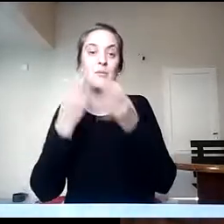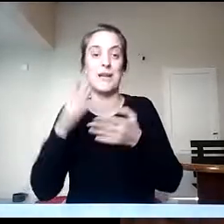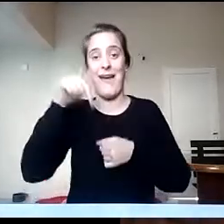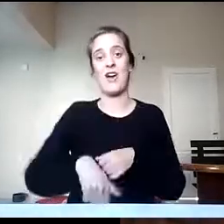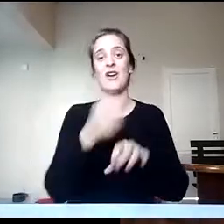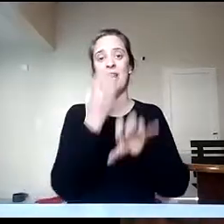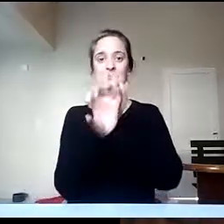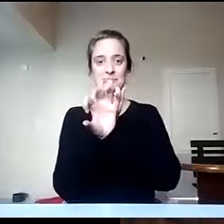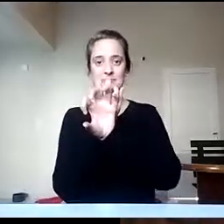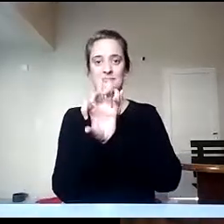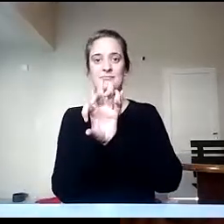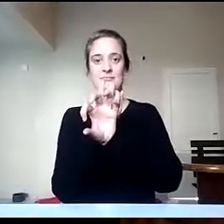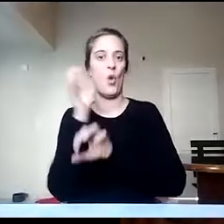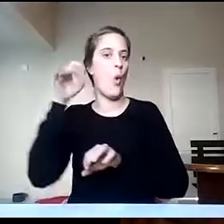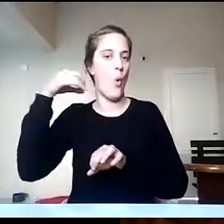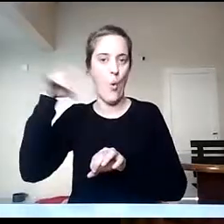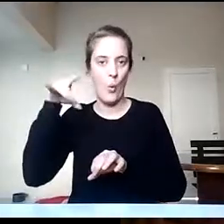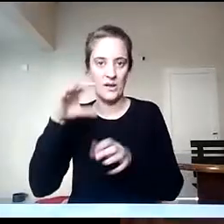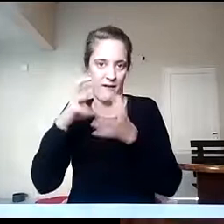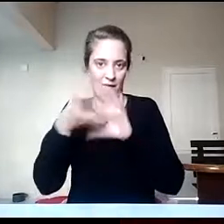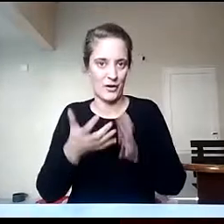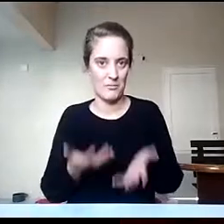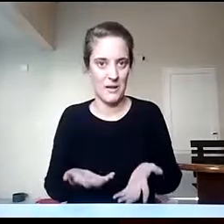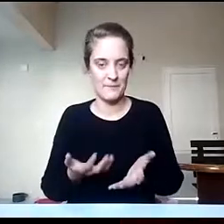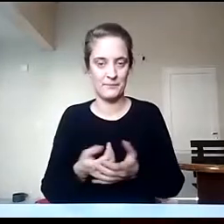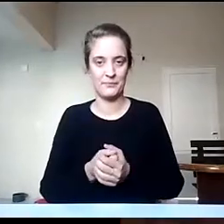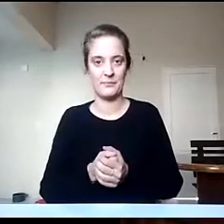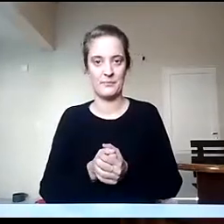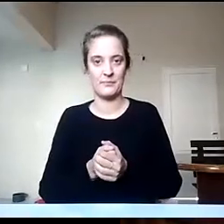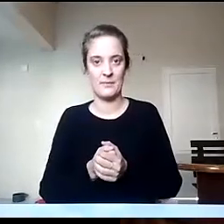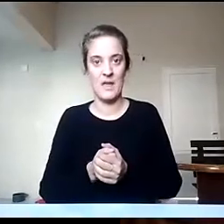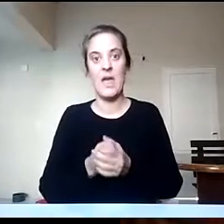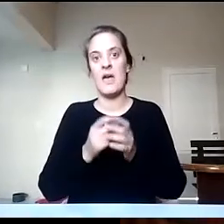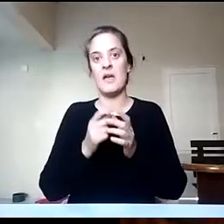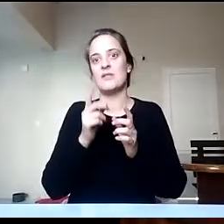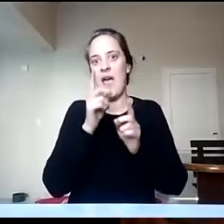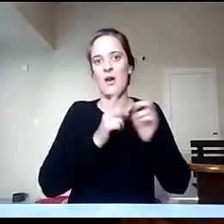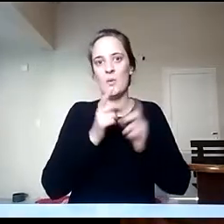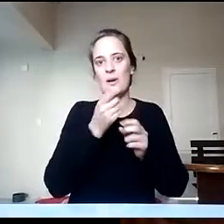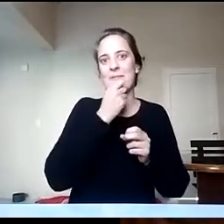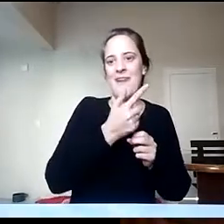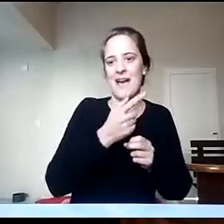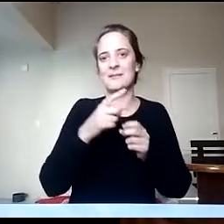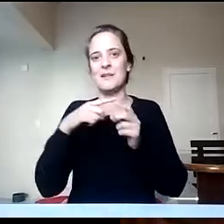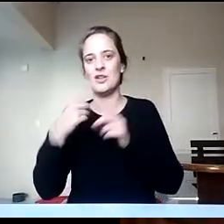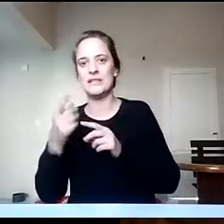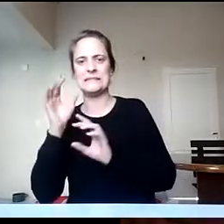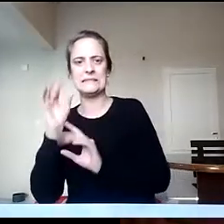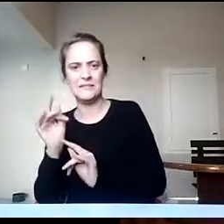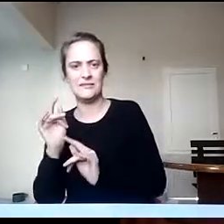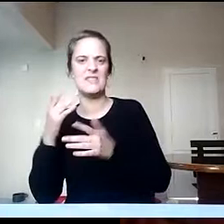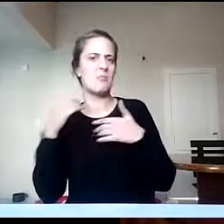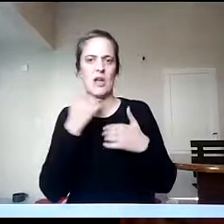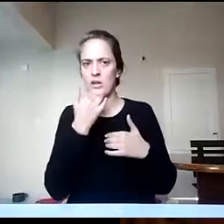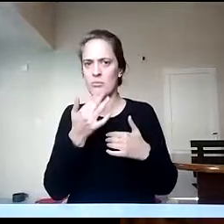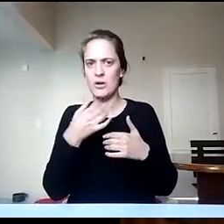mantenemos el cursado, algunos con más facilidad, otros con menos facilidad, pero nunca hemos dejado de formar y eso es interesante,